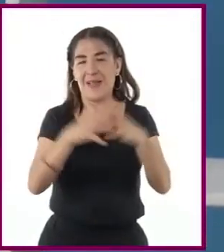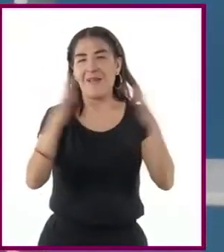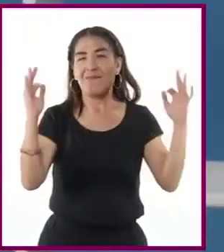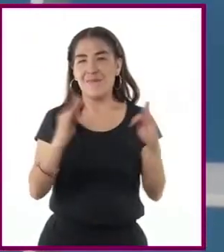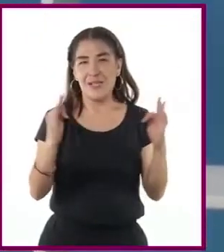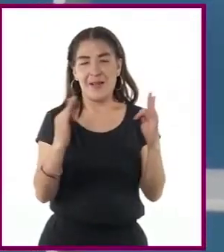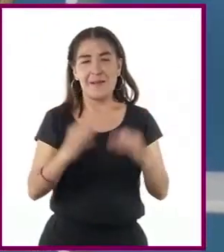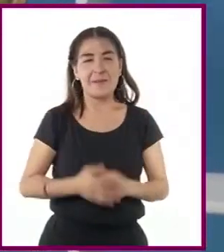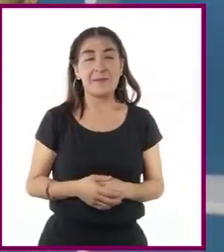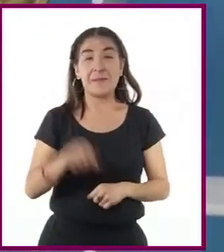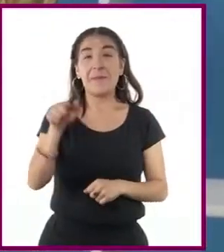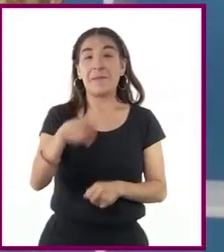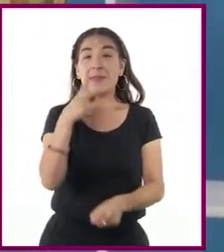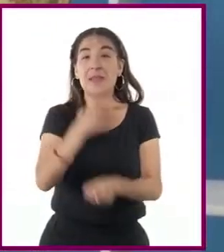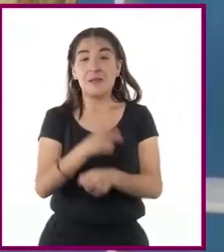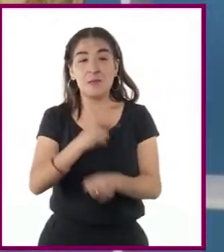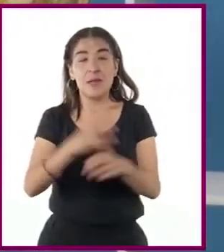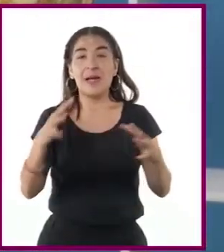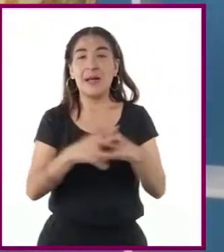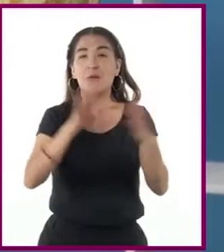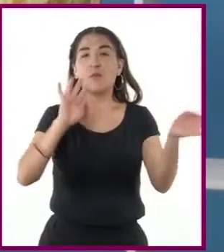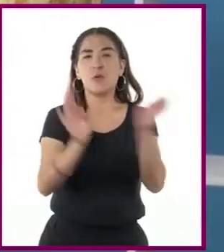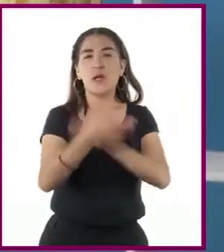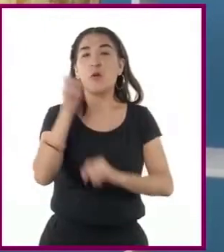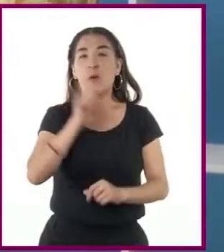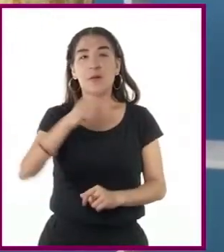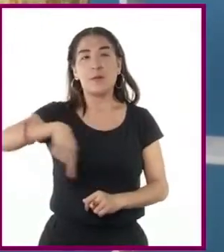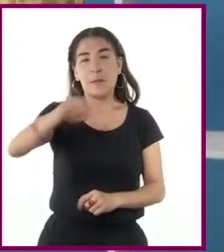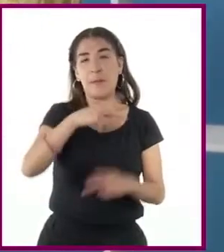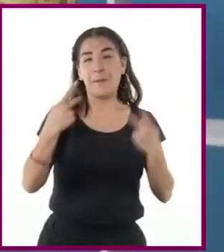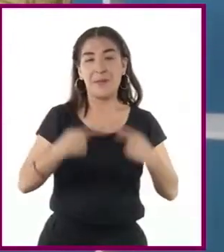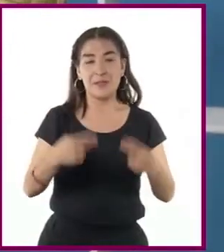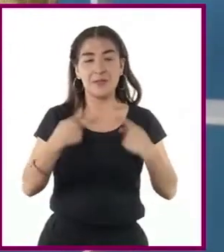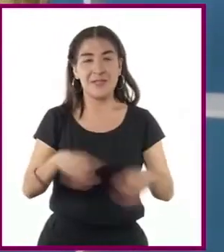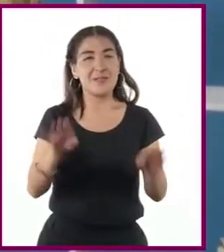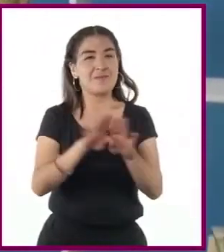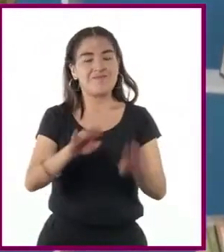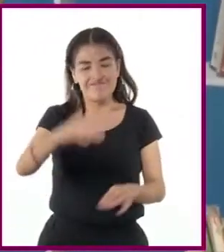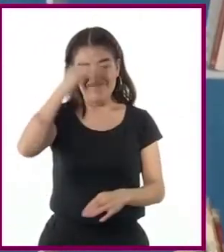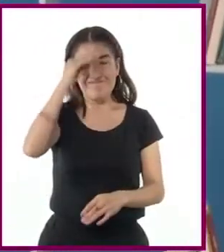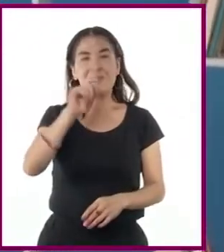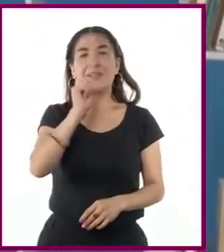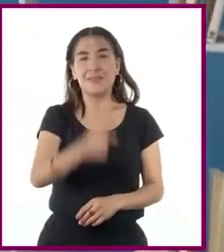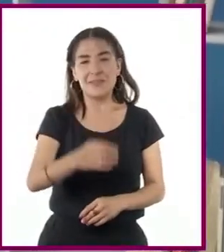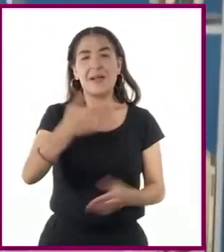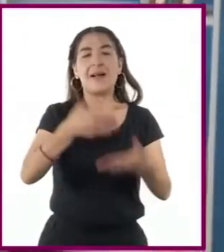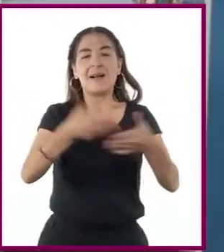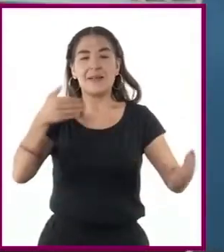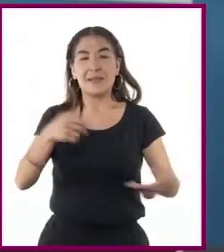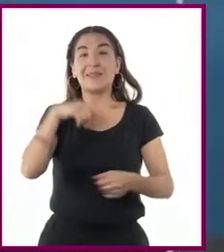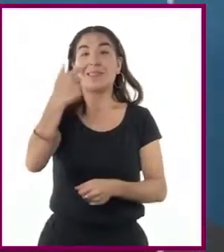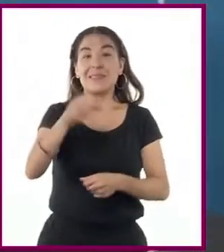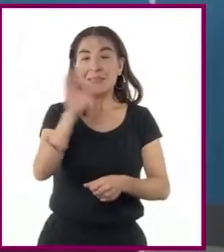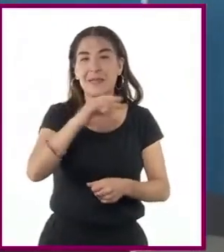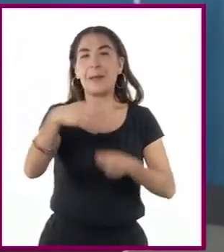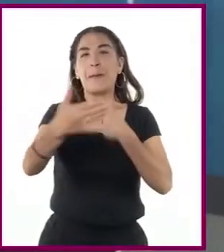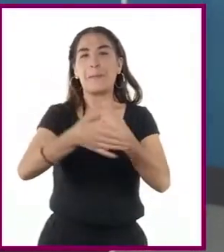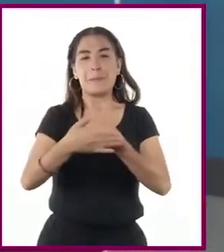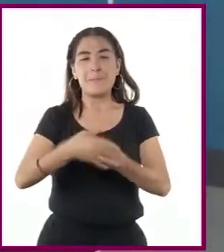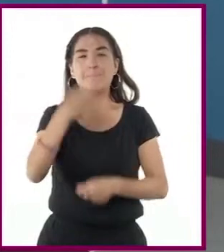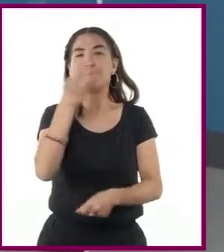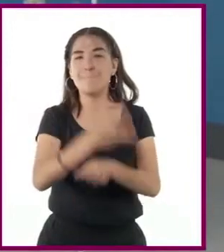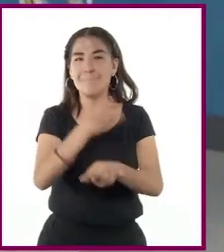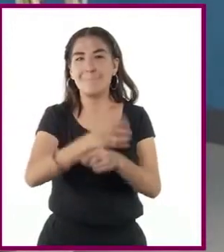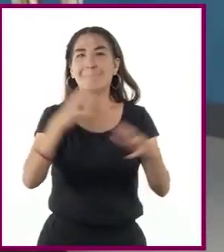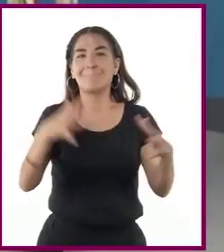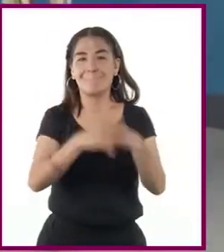La Segunda Guerra Mundial apenas había acabado cuando la humanidad se precipitó en lo que sería razonable considerar una tercera guerra mundial. Aunque